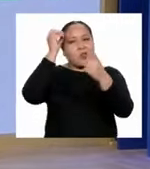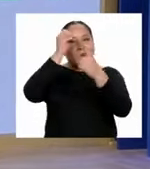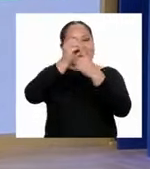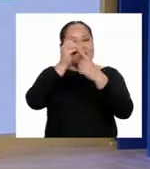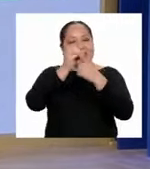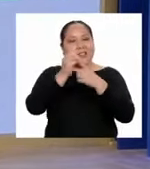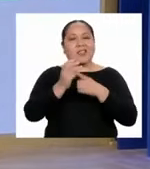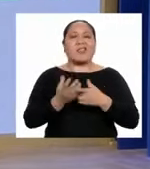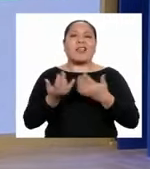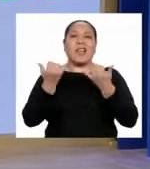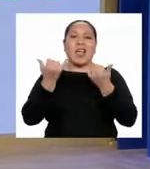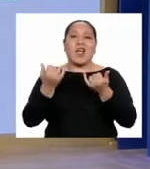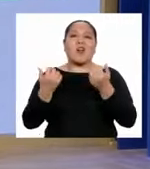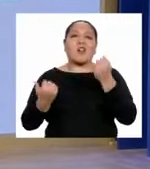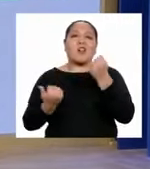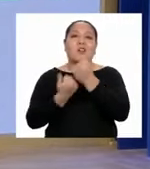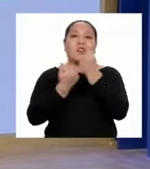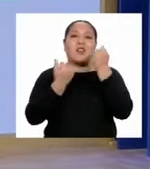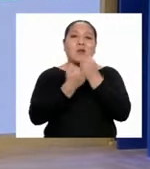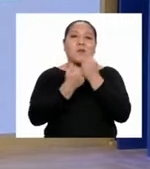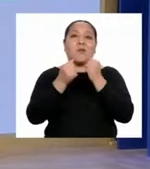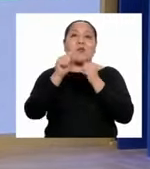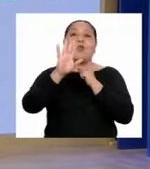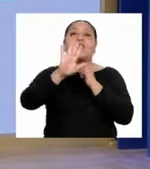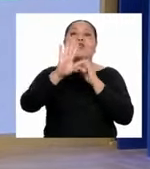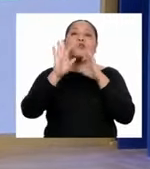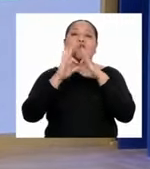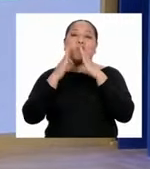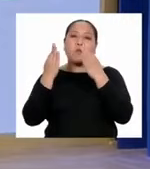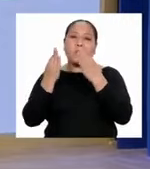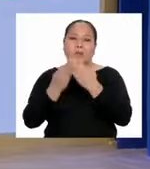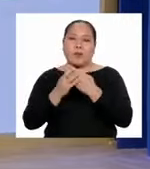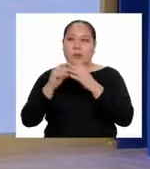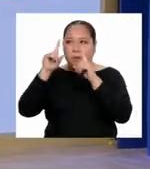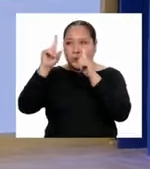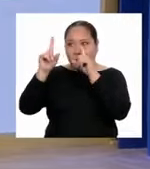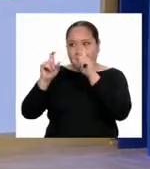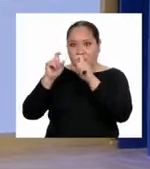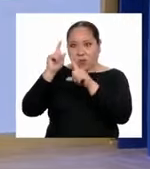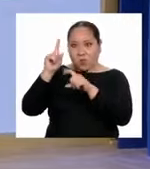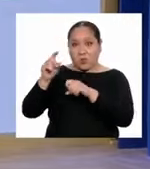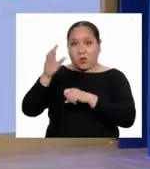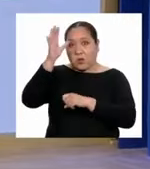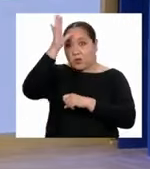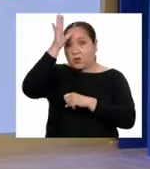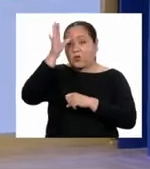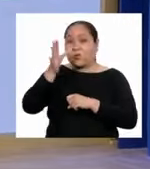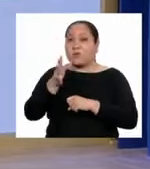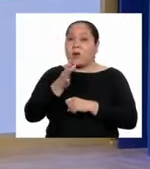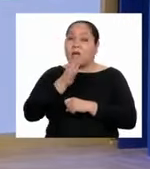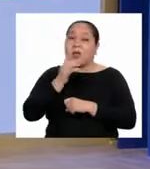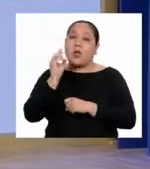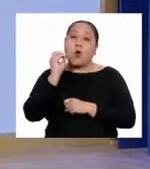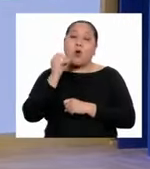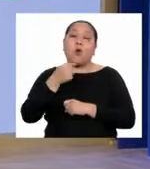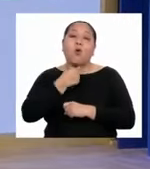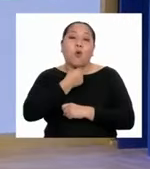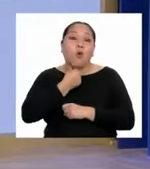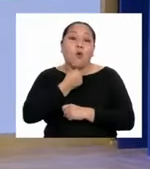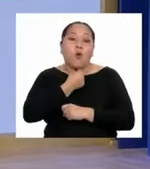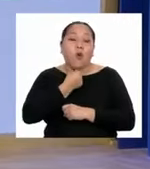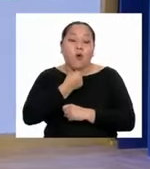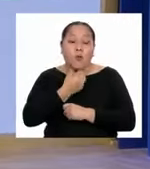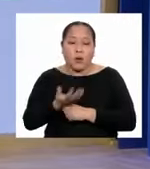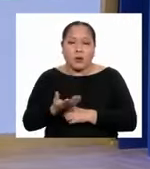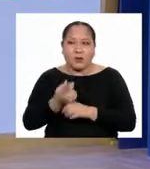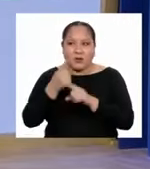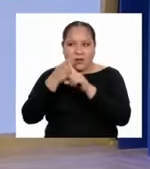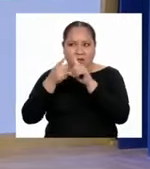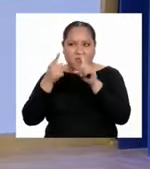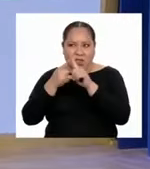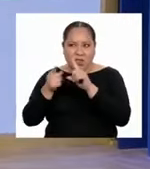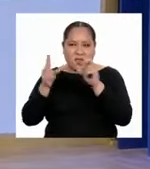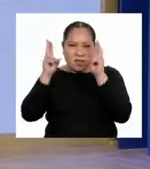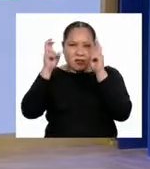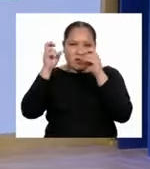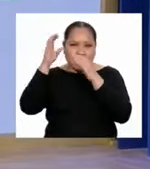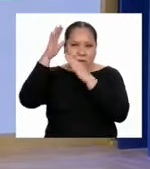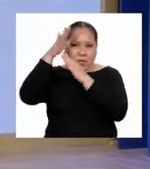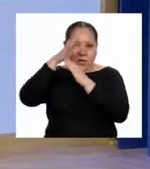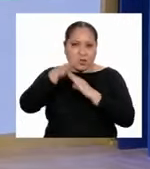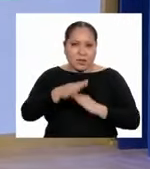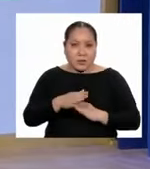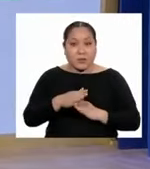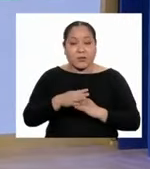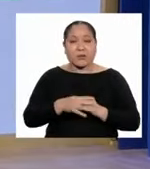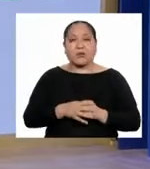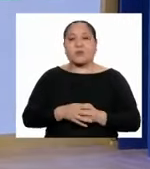pueden cumplir con el apoyo de su familia. Pregúntenle a sus padres o abuelos sobre situaciones de discriminación.